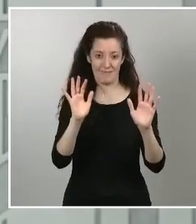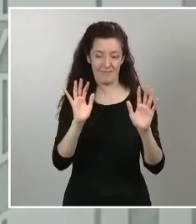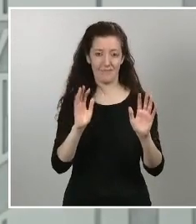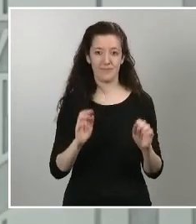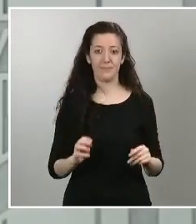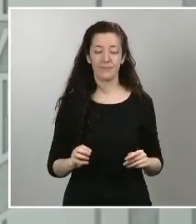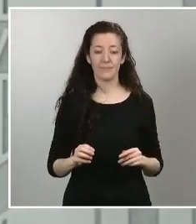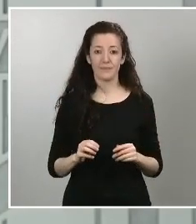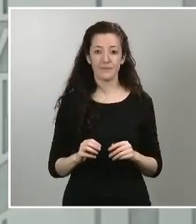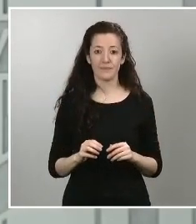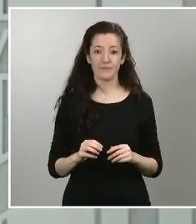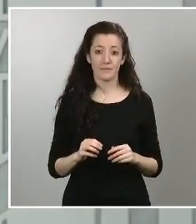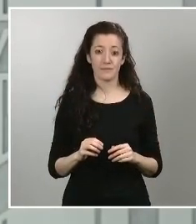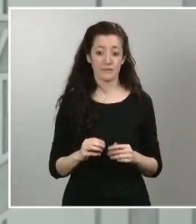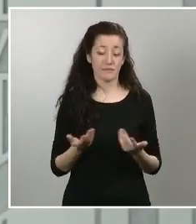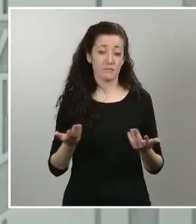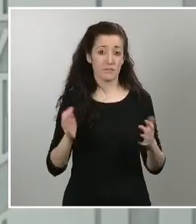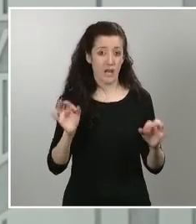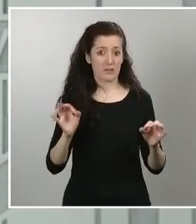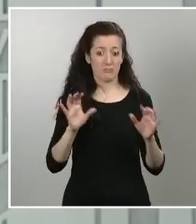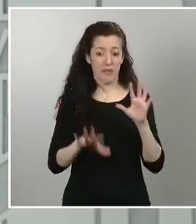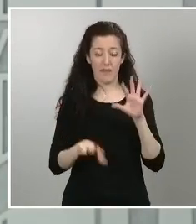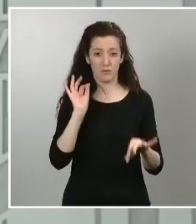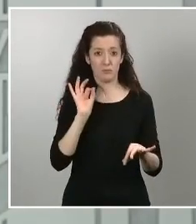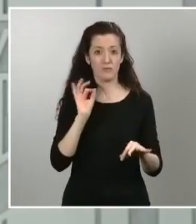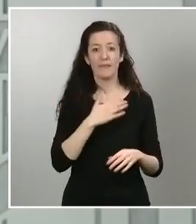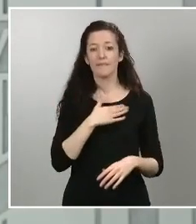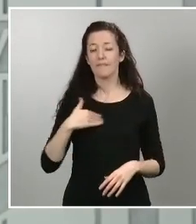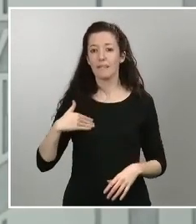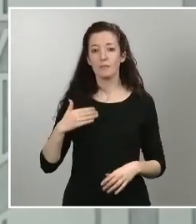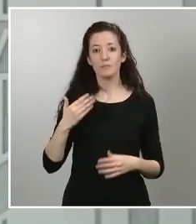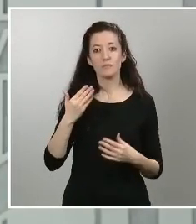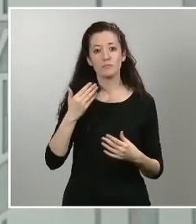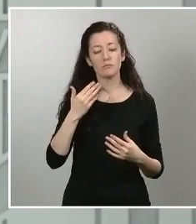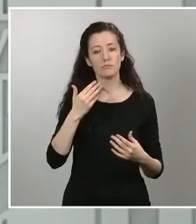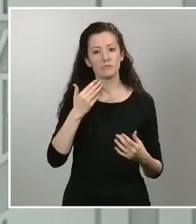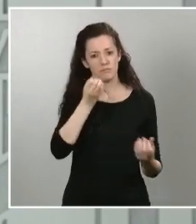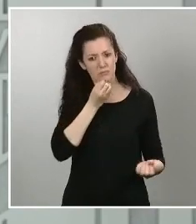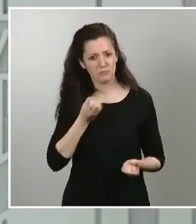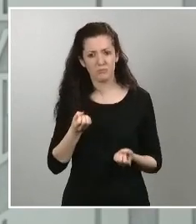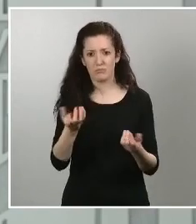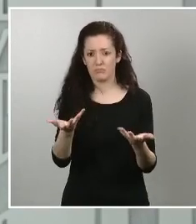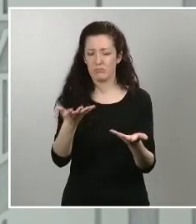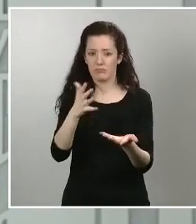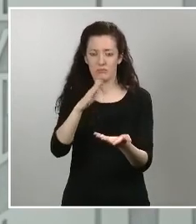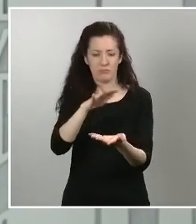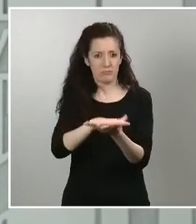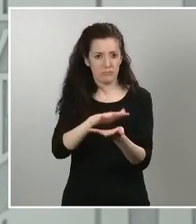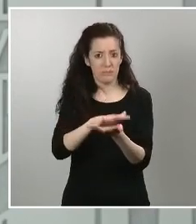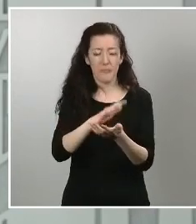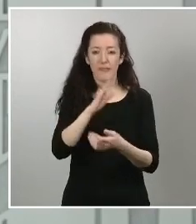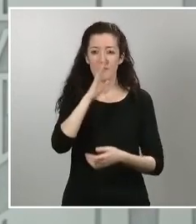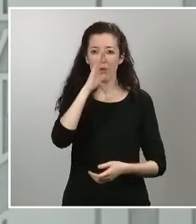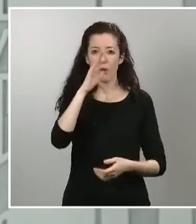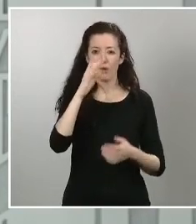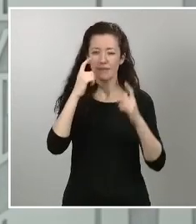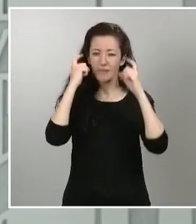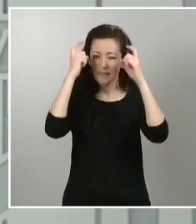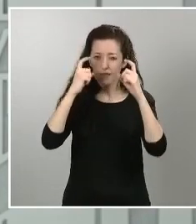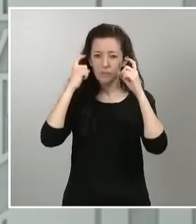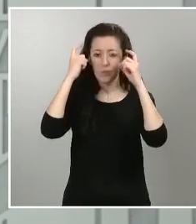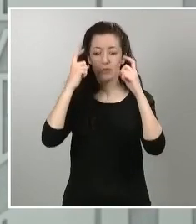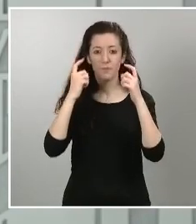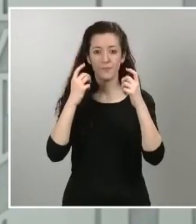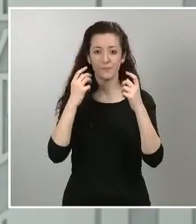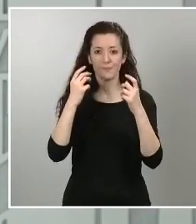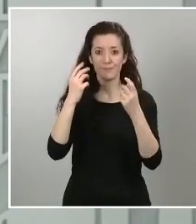transmitir y trasladar es que facilitaremos de todas las formas posibles el cumplimiento de estas obligaciones fiscales a